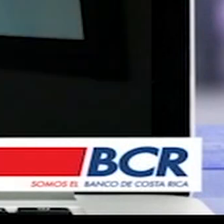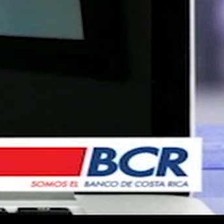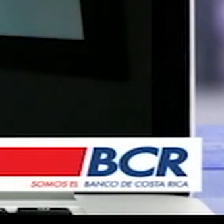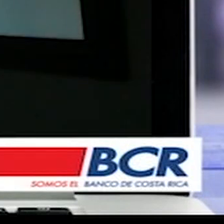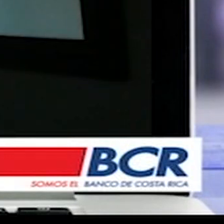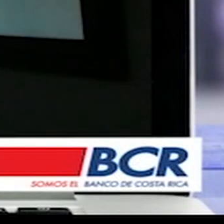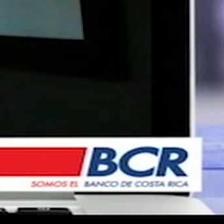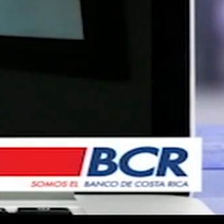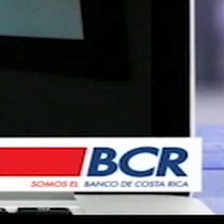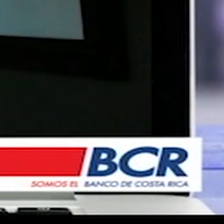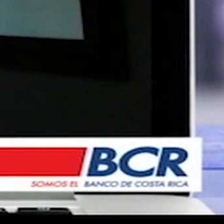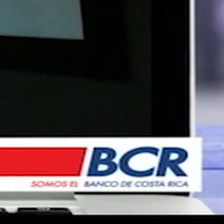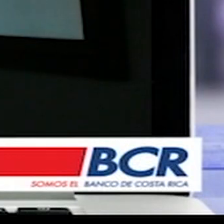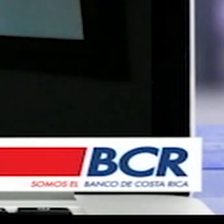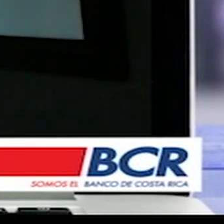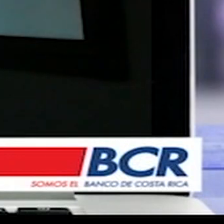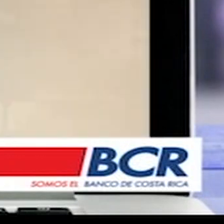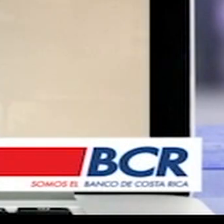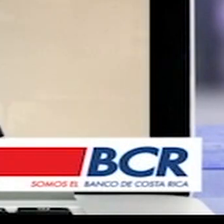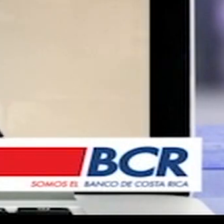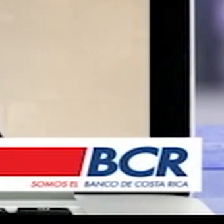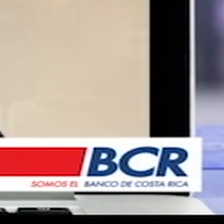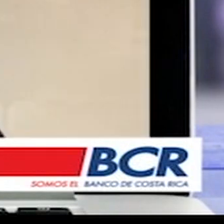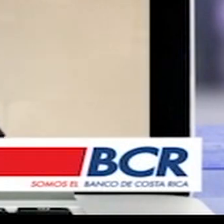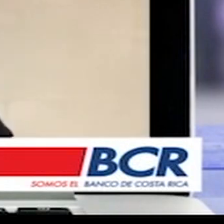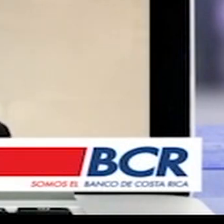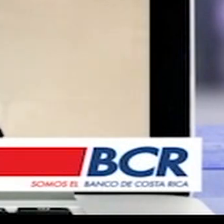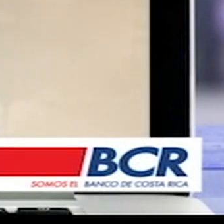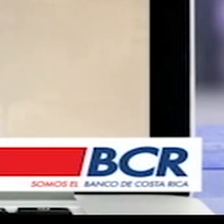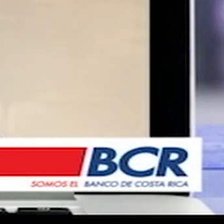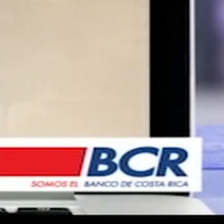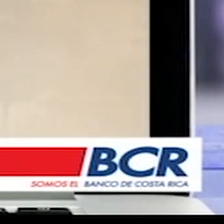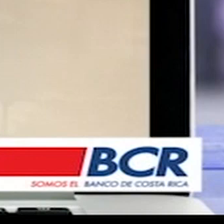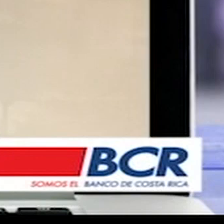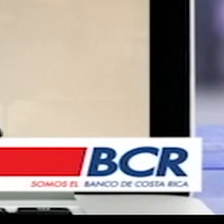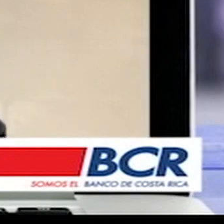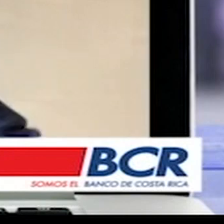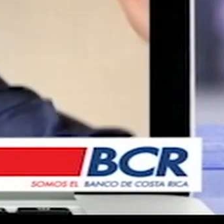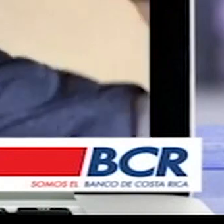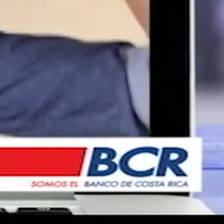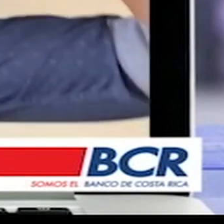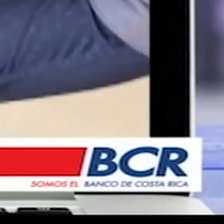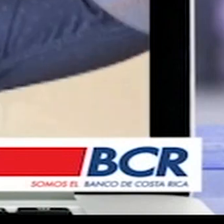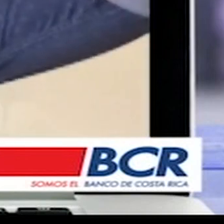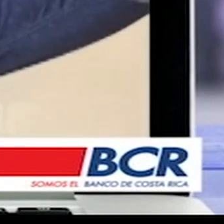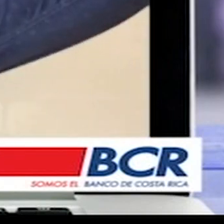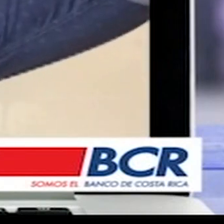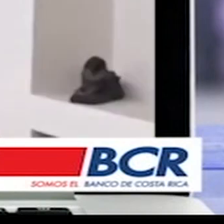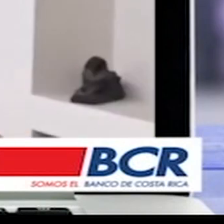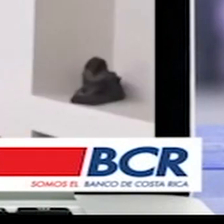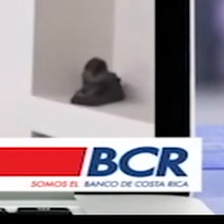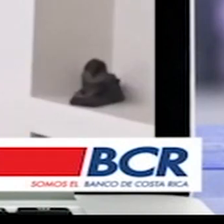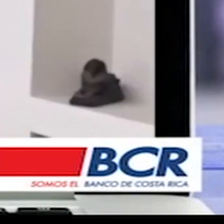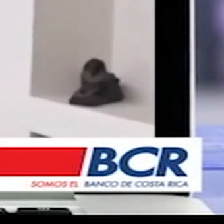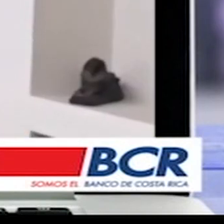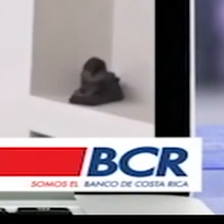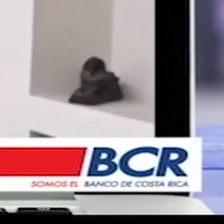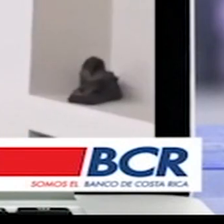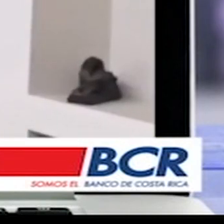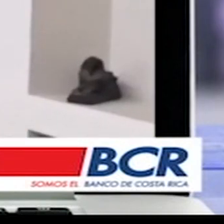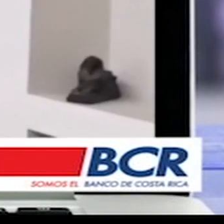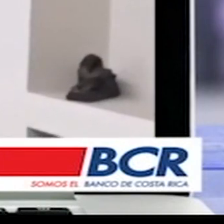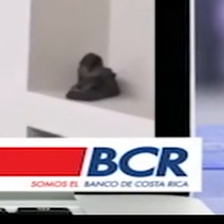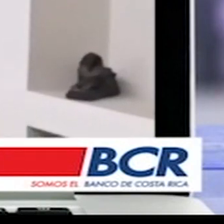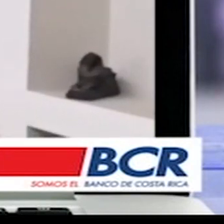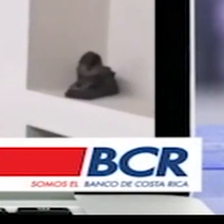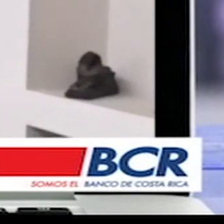y es un show de la media docena exclusivo desde su computadora y en la comodidad de su casa. Que las tarjetas del